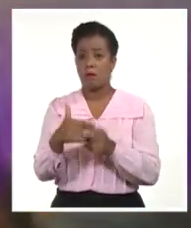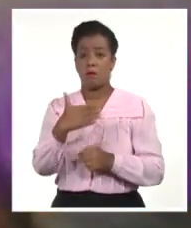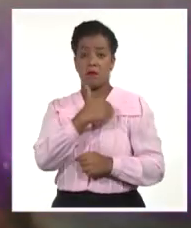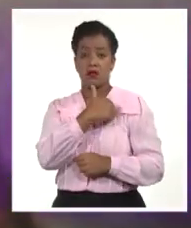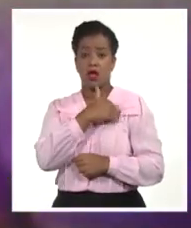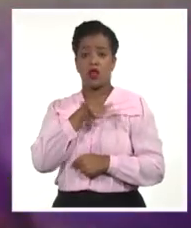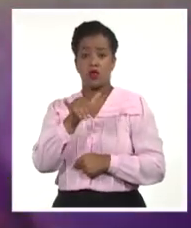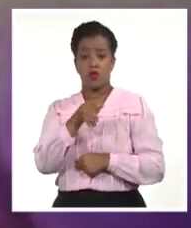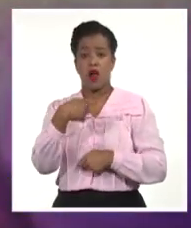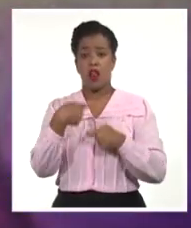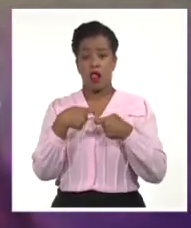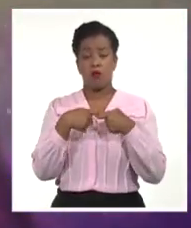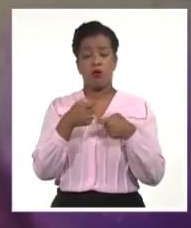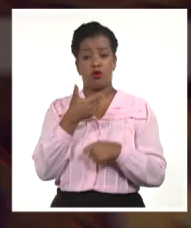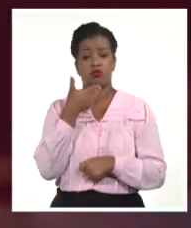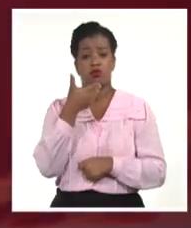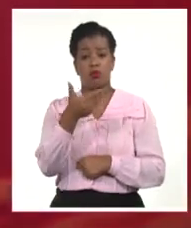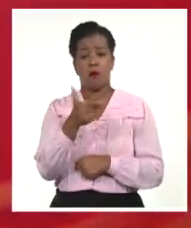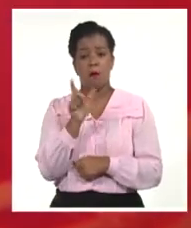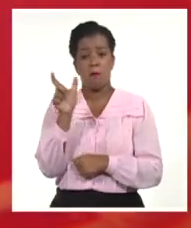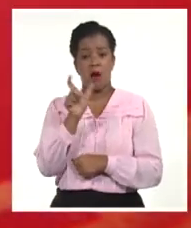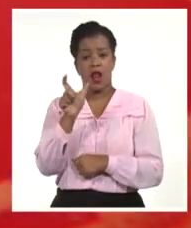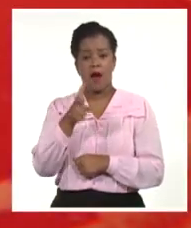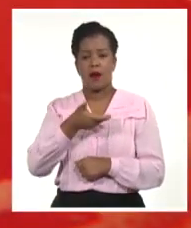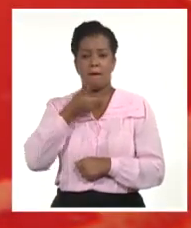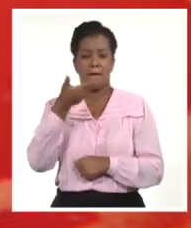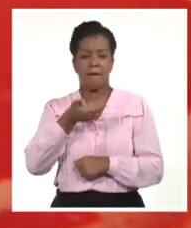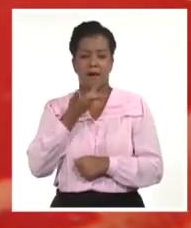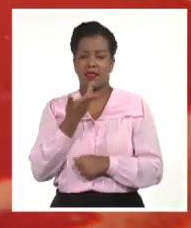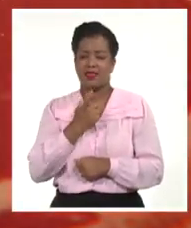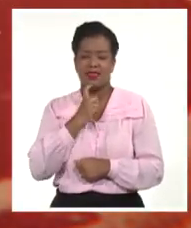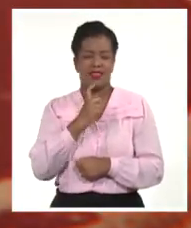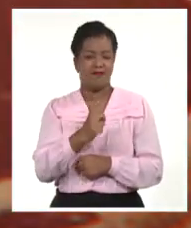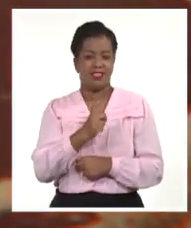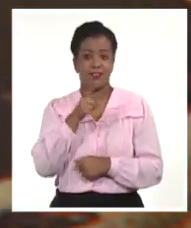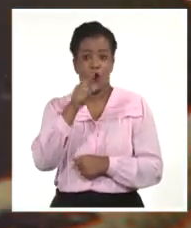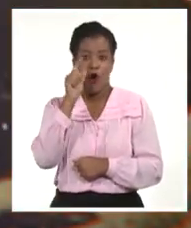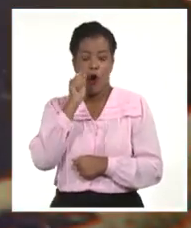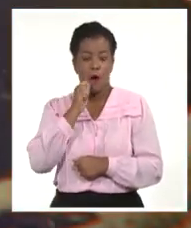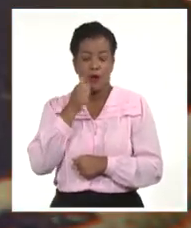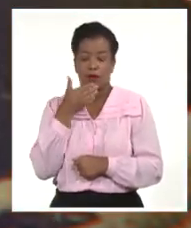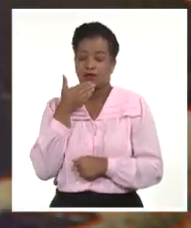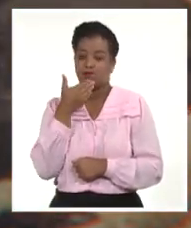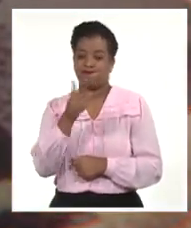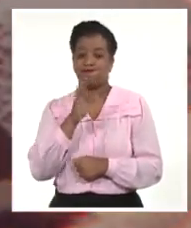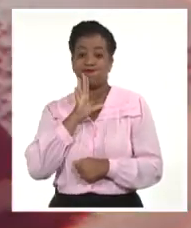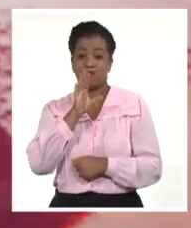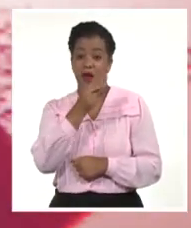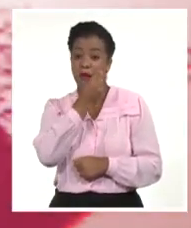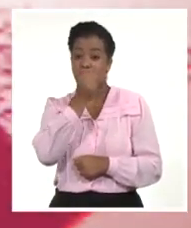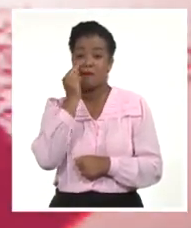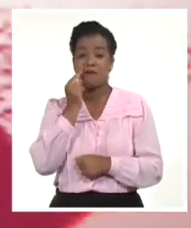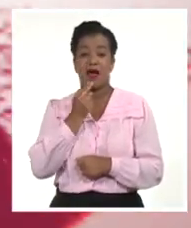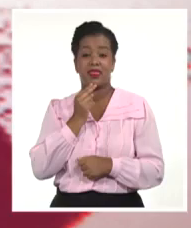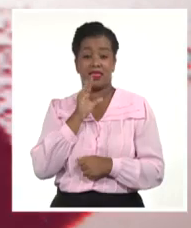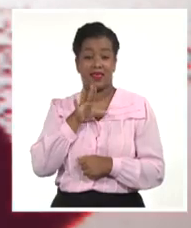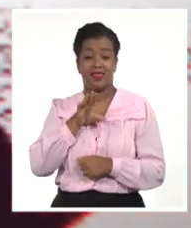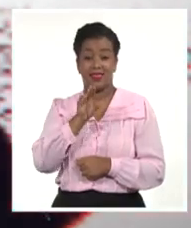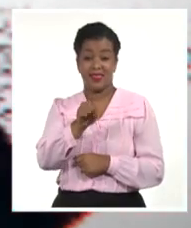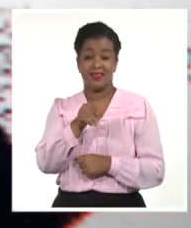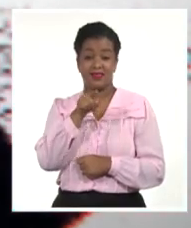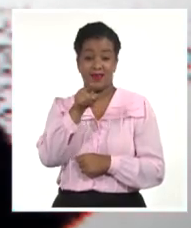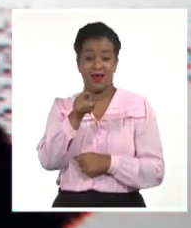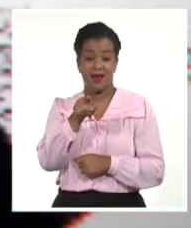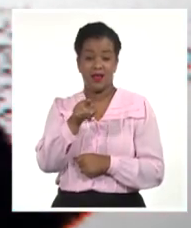Palabras pomposas son innecesarias para hablar de hombres sublimes, dijo Martí, quien lo describiera además como aquel que